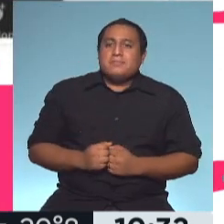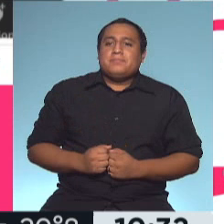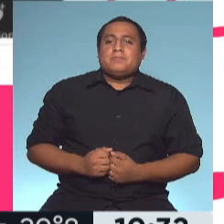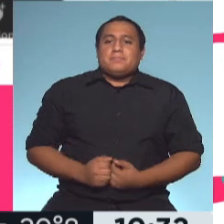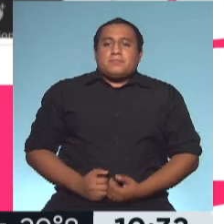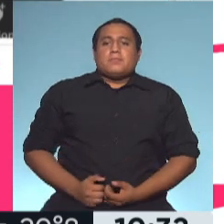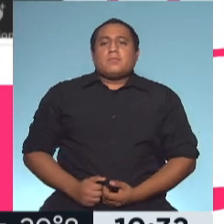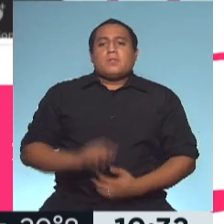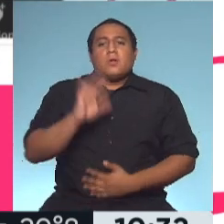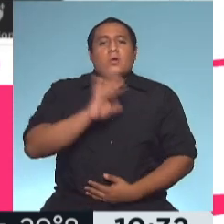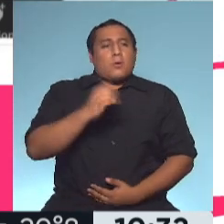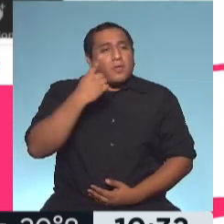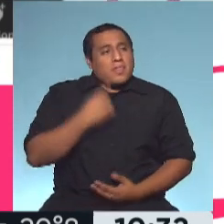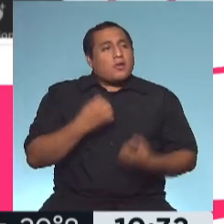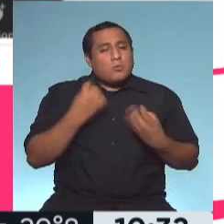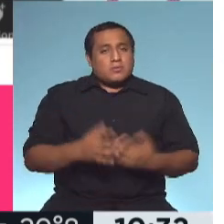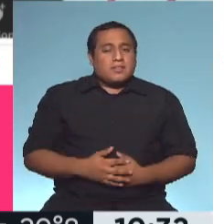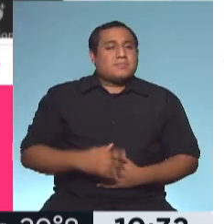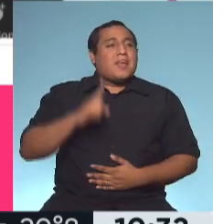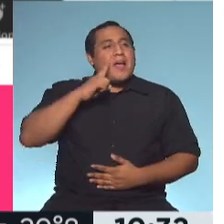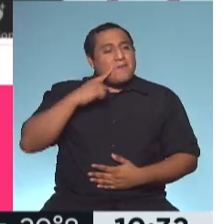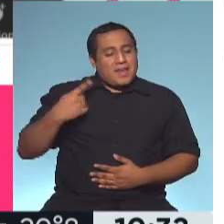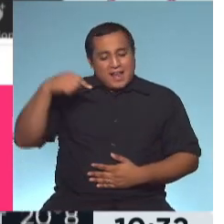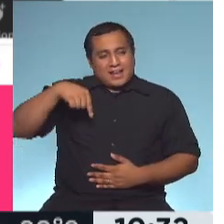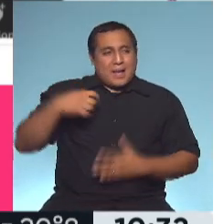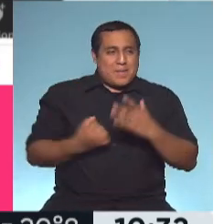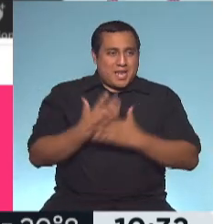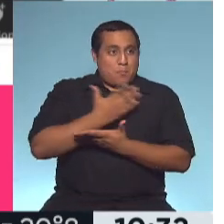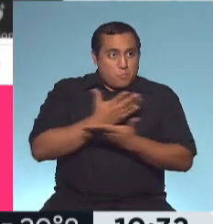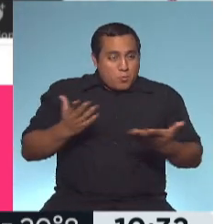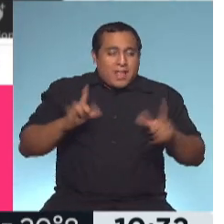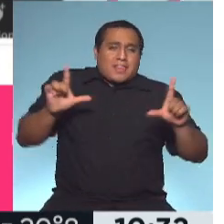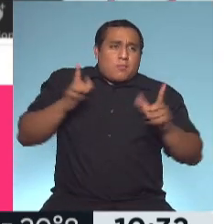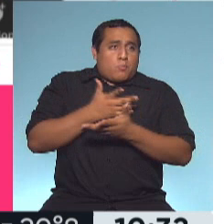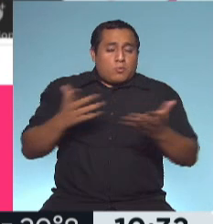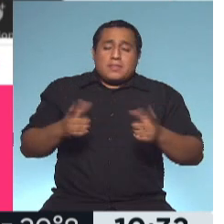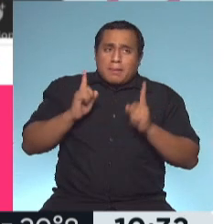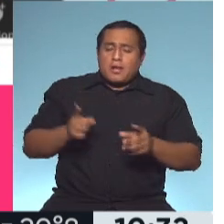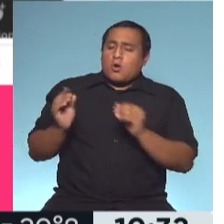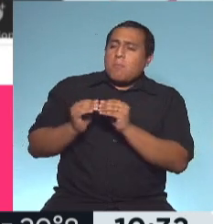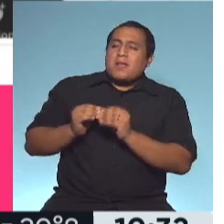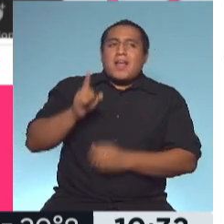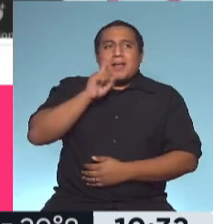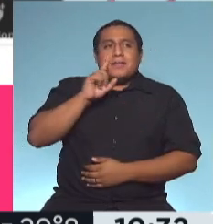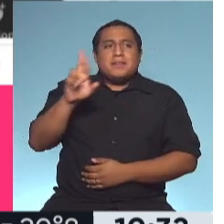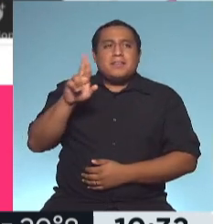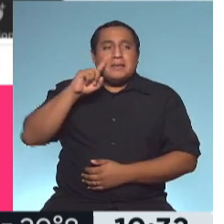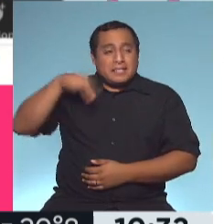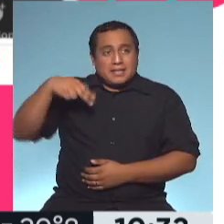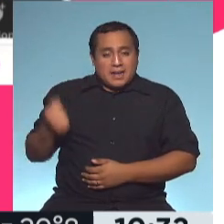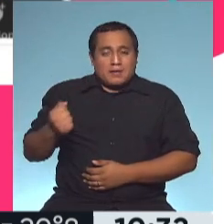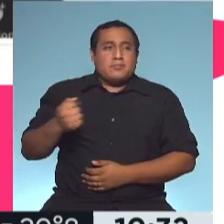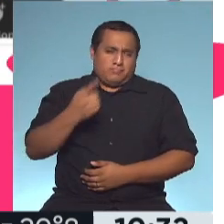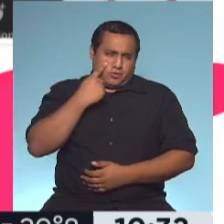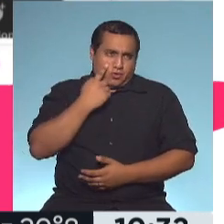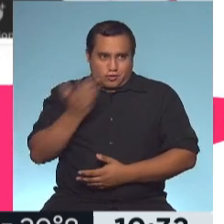Hola, buenos días, ¿qué tal? ¿Cómo están? ¿Qué tal? Gabriel Corrado, te saludas de aquí de Mañanas Públicas, de Televisión Pública, también está nuestra compañera Irina Esterni, con nosotros aquí en